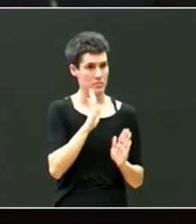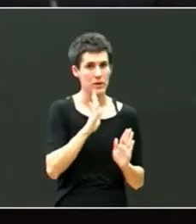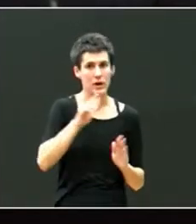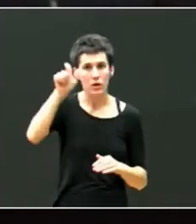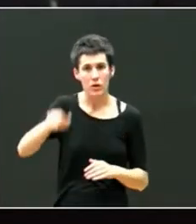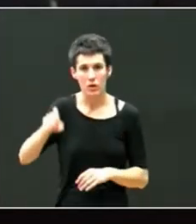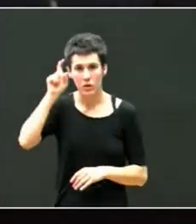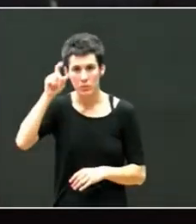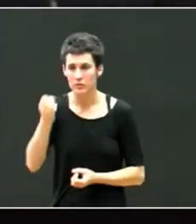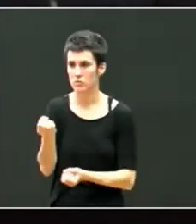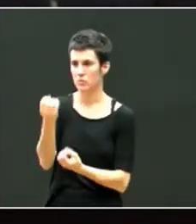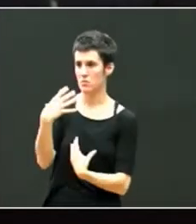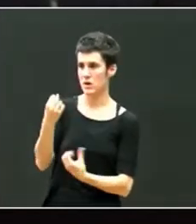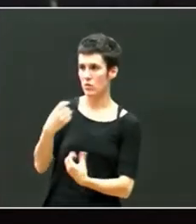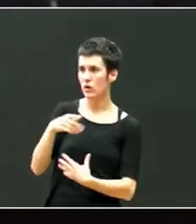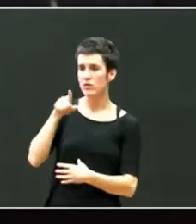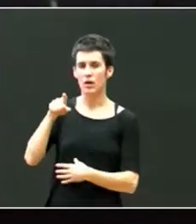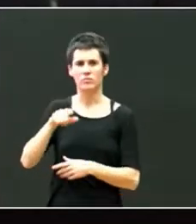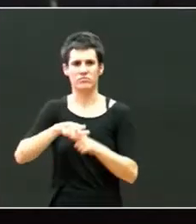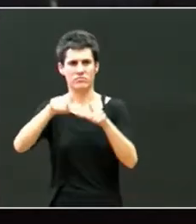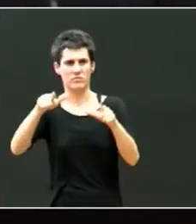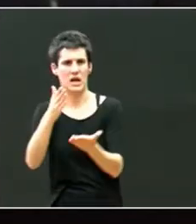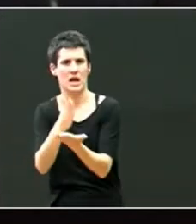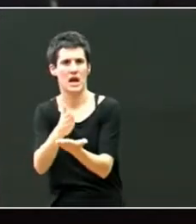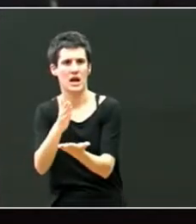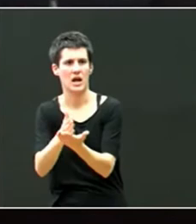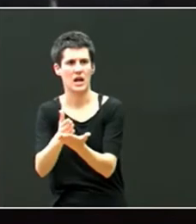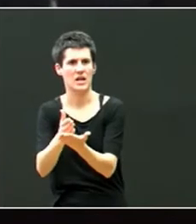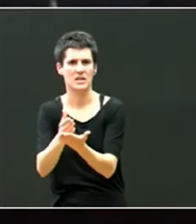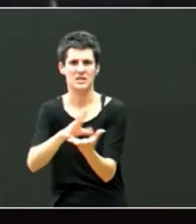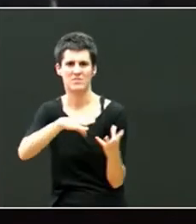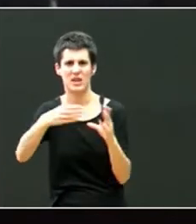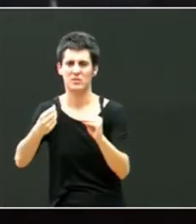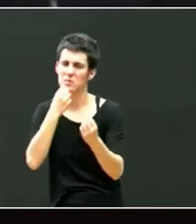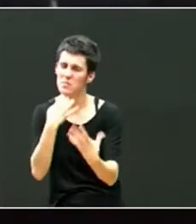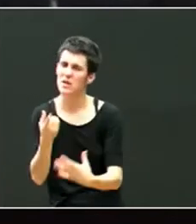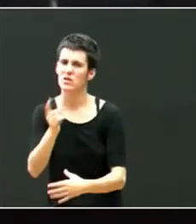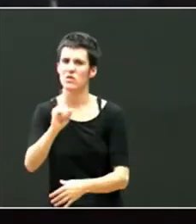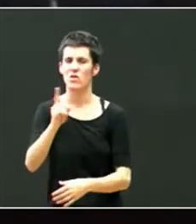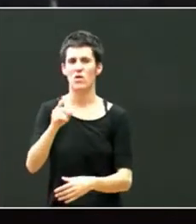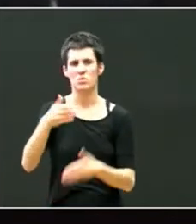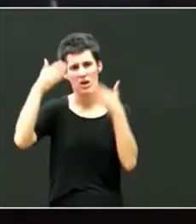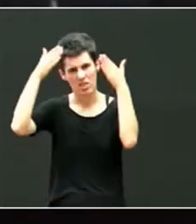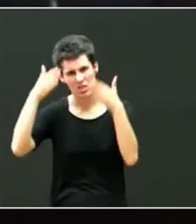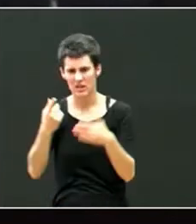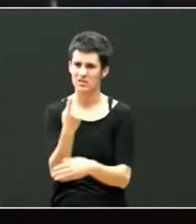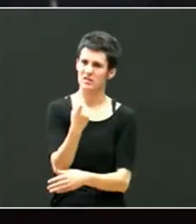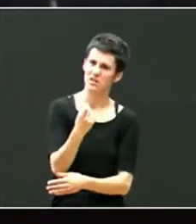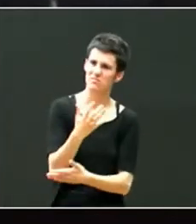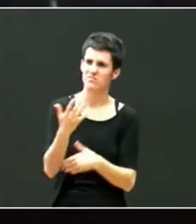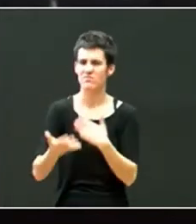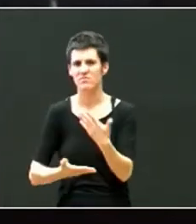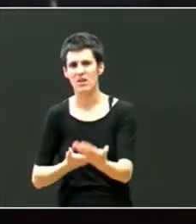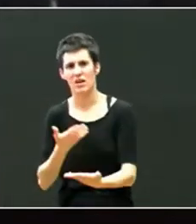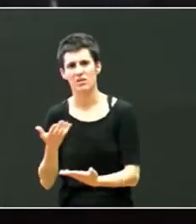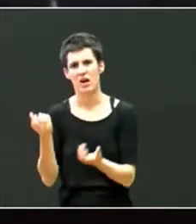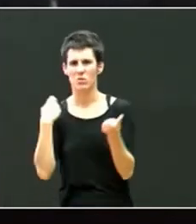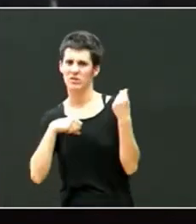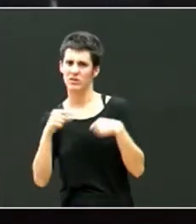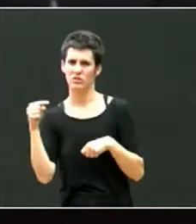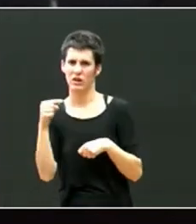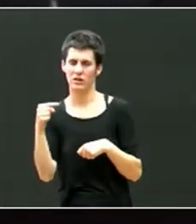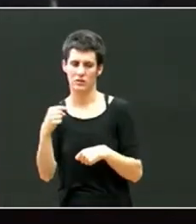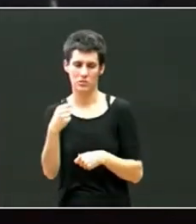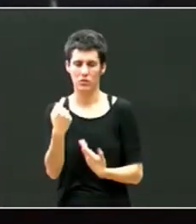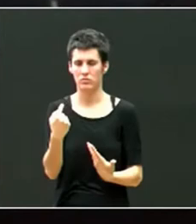está adaptado que no se centra que tiene muchos comportamientos disruptivos no puedo darle el alta